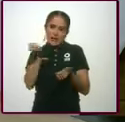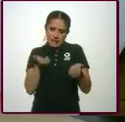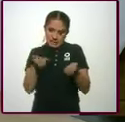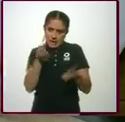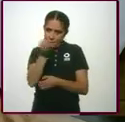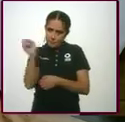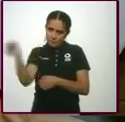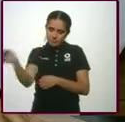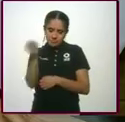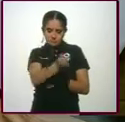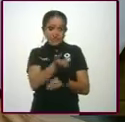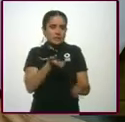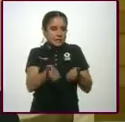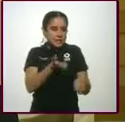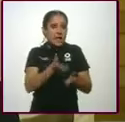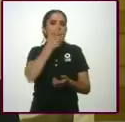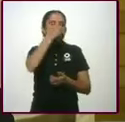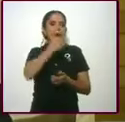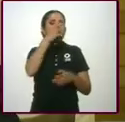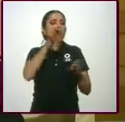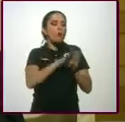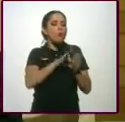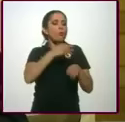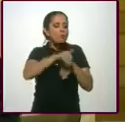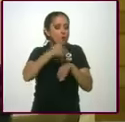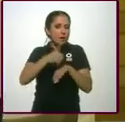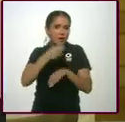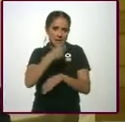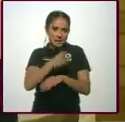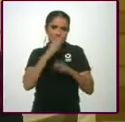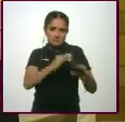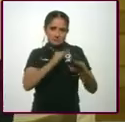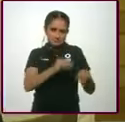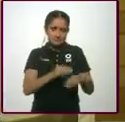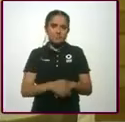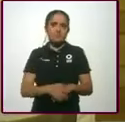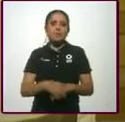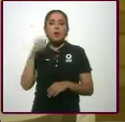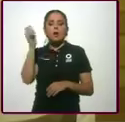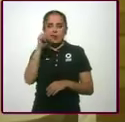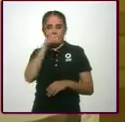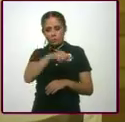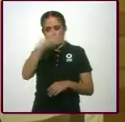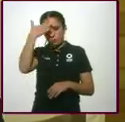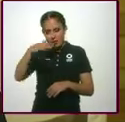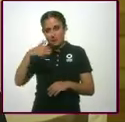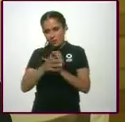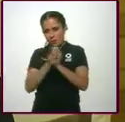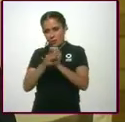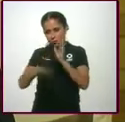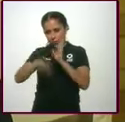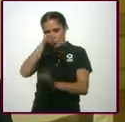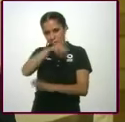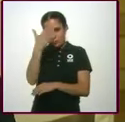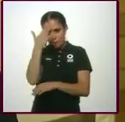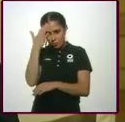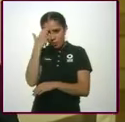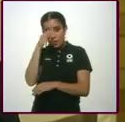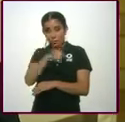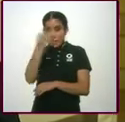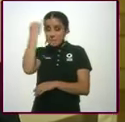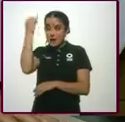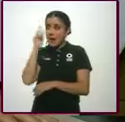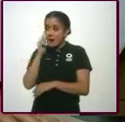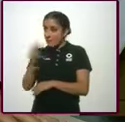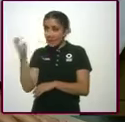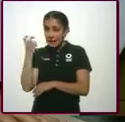aprender el oficio. Oye, cuando llegaste a la lotería, que la conocías de alguna manera, ¿no? Sí, la conocía. imaginabas así o no?